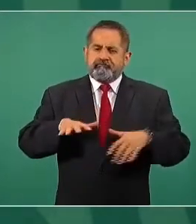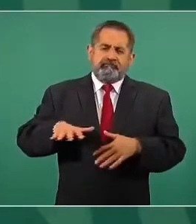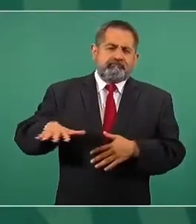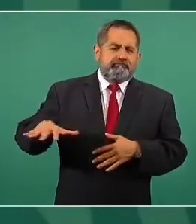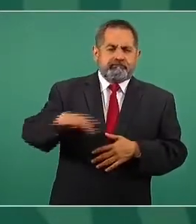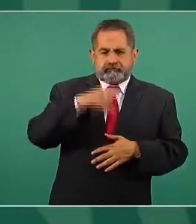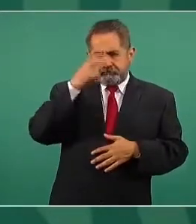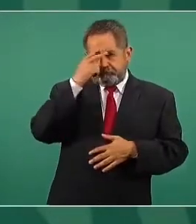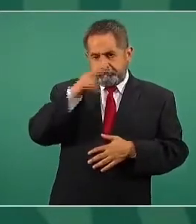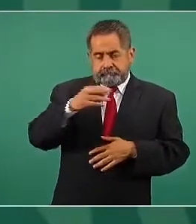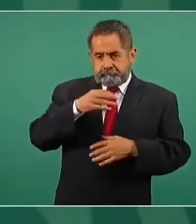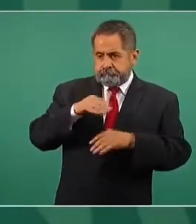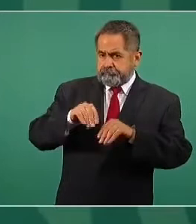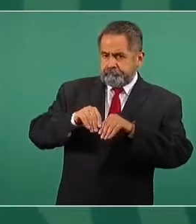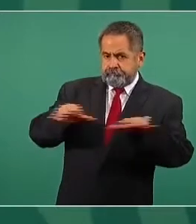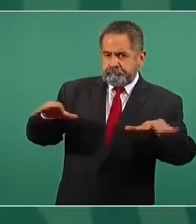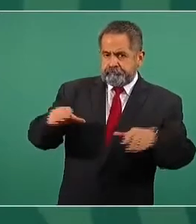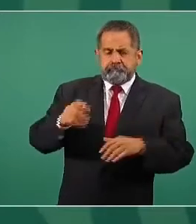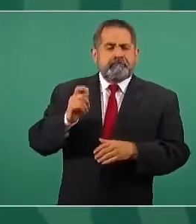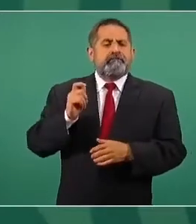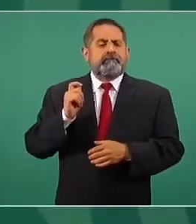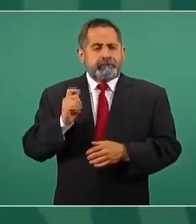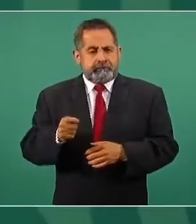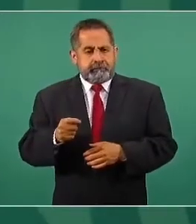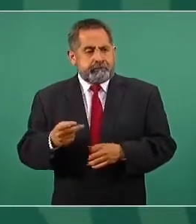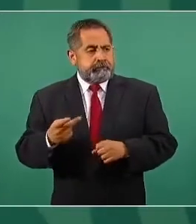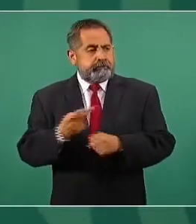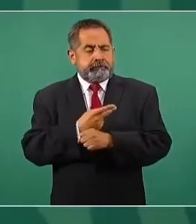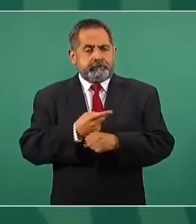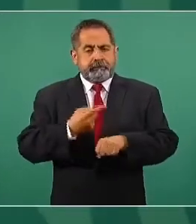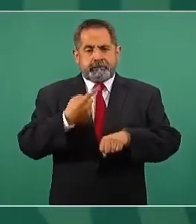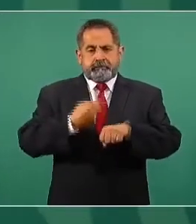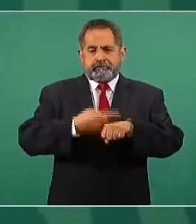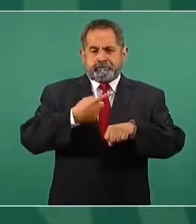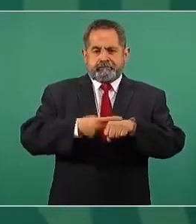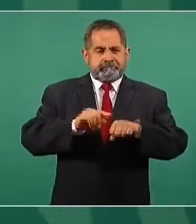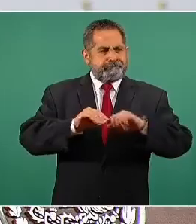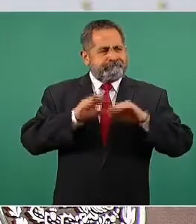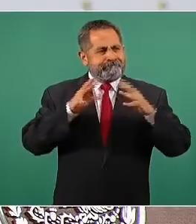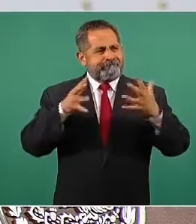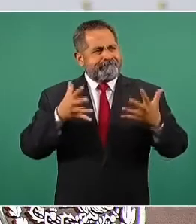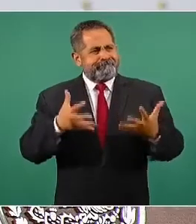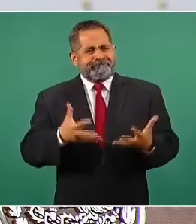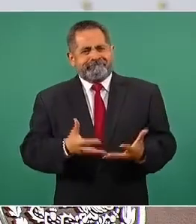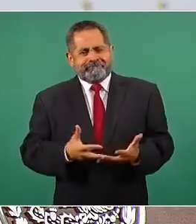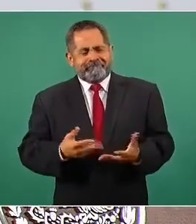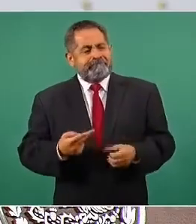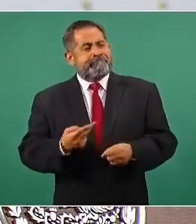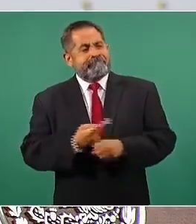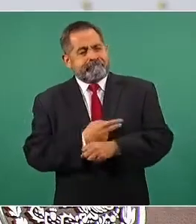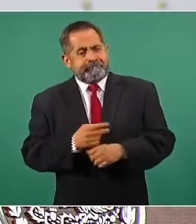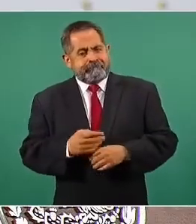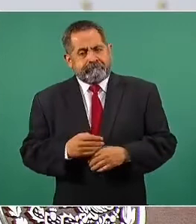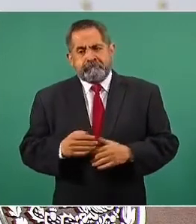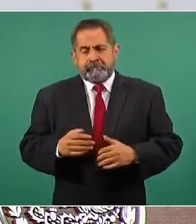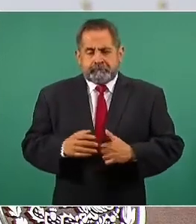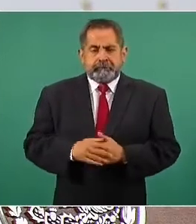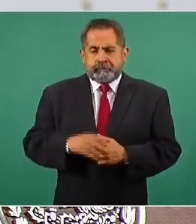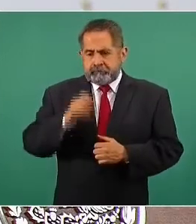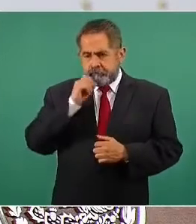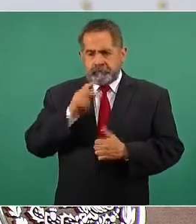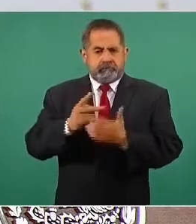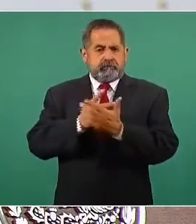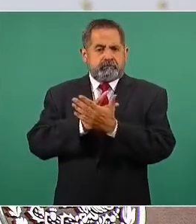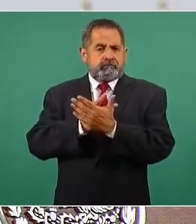sobre la situación de la pandemia y el programa nacional